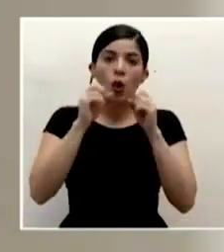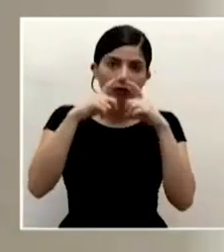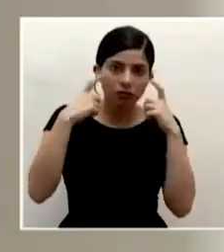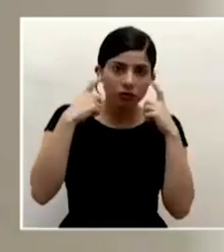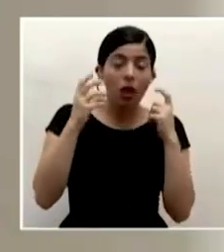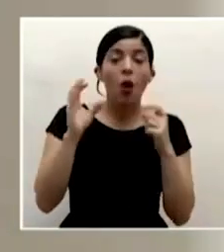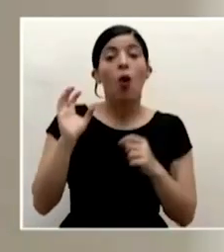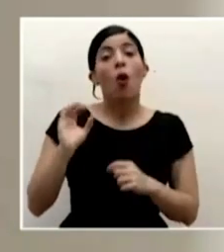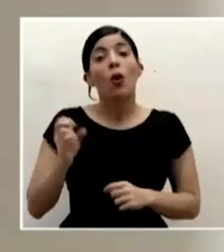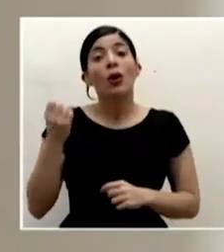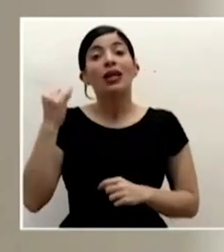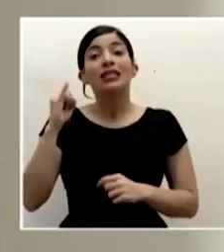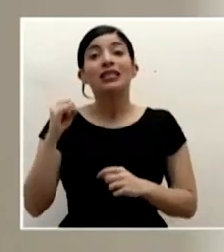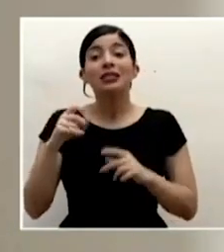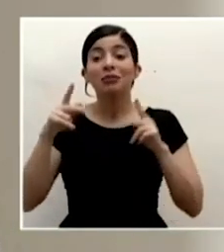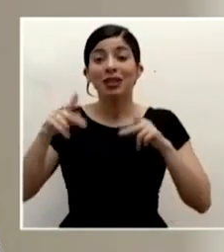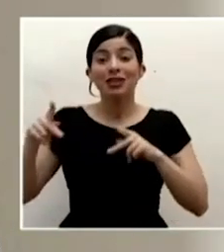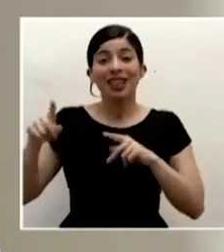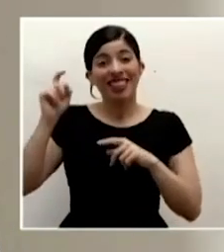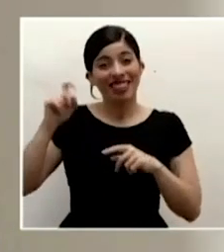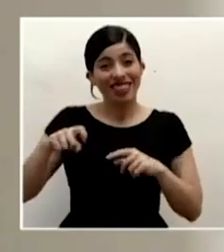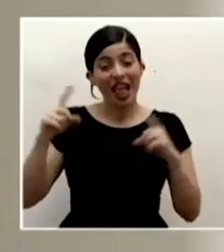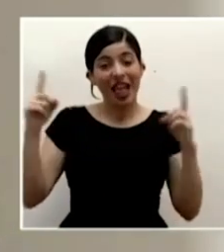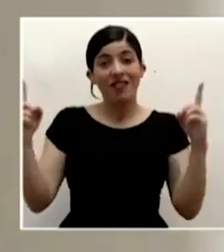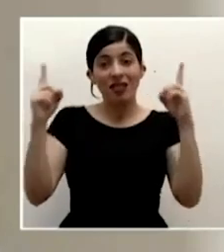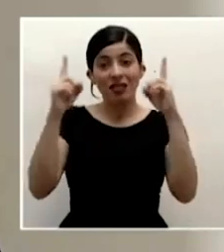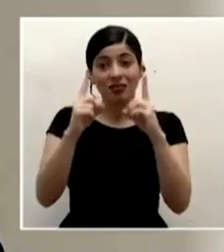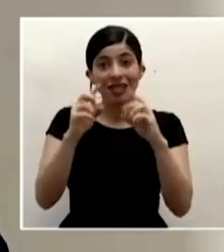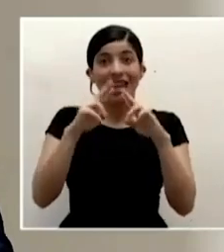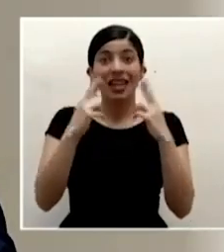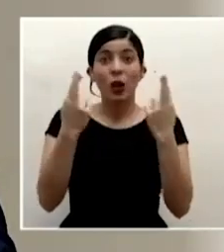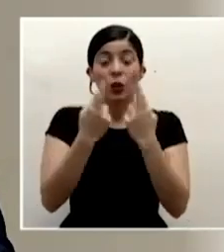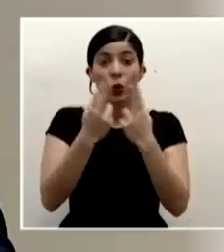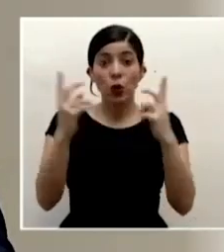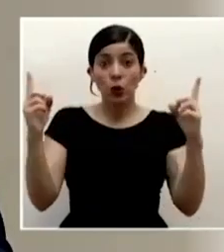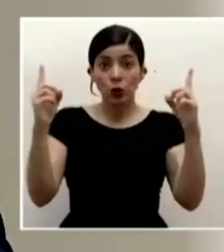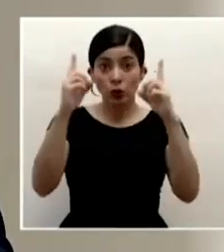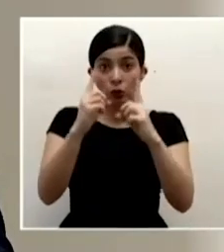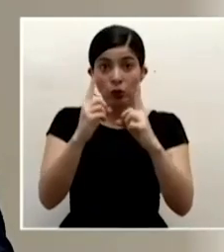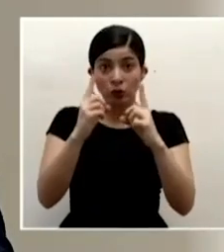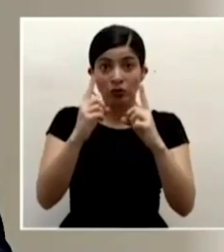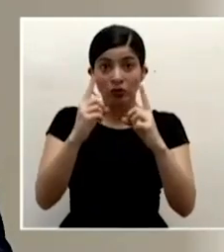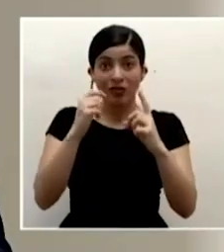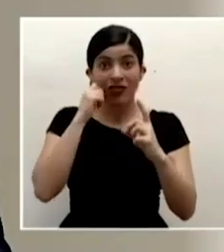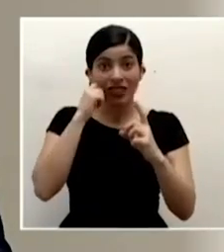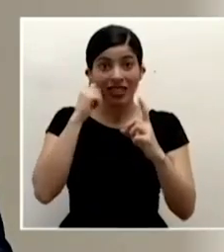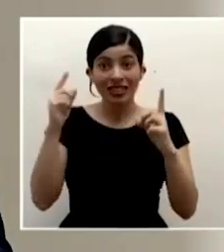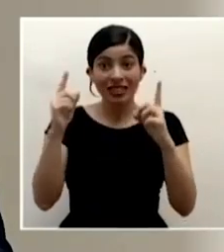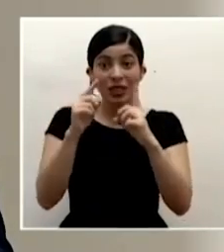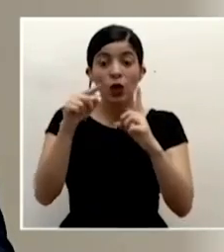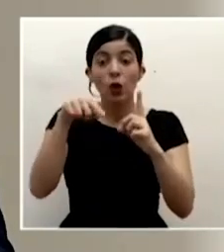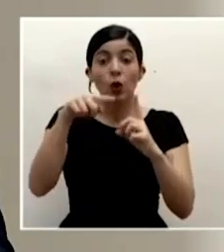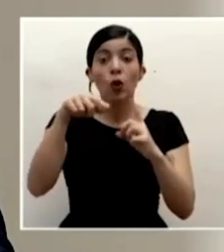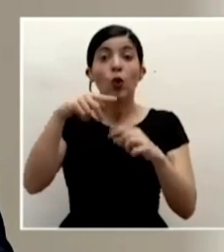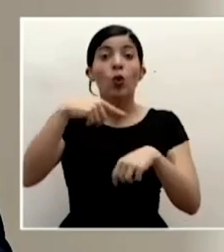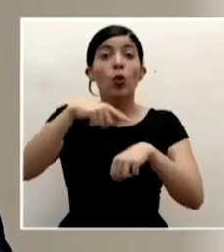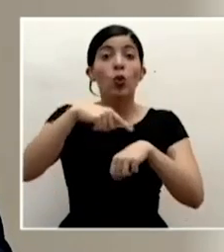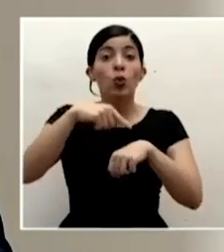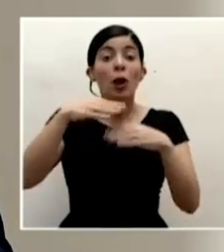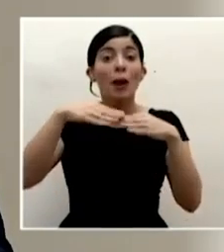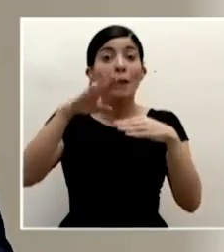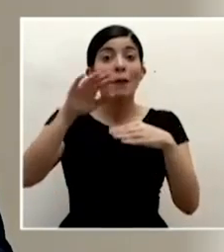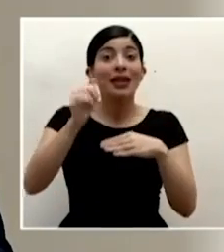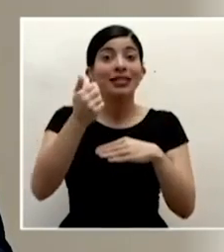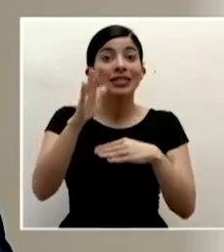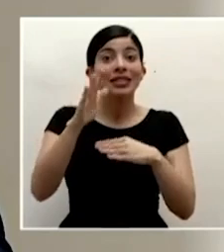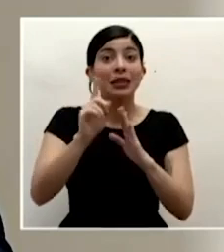haya reuniones presenciales, de forma física, por quince minutos o más,